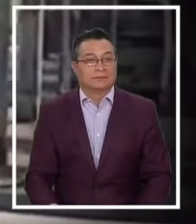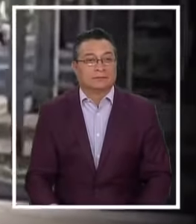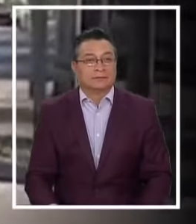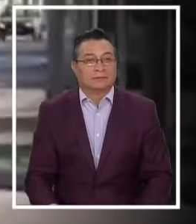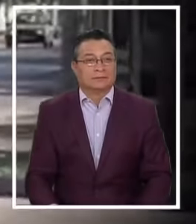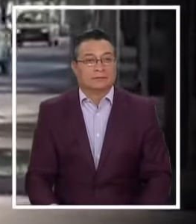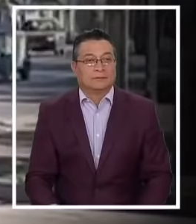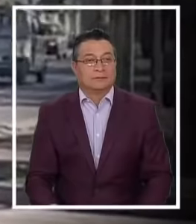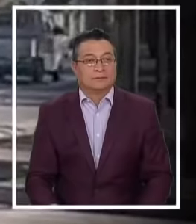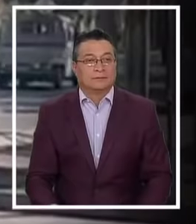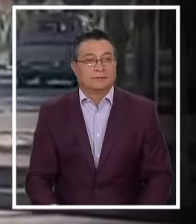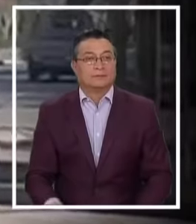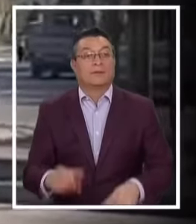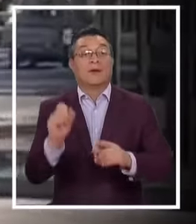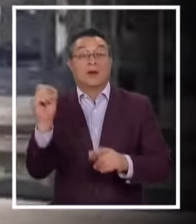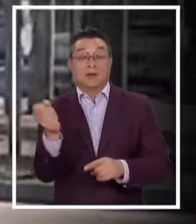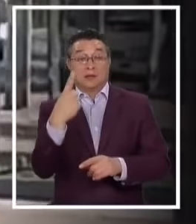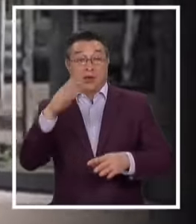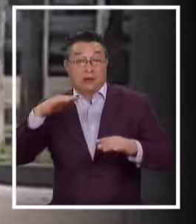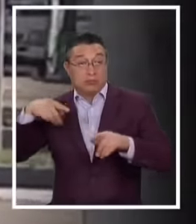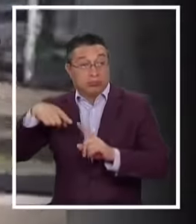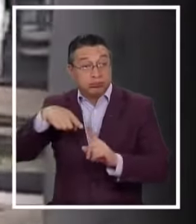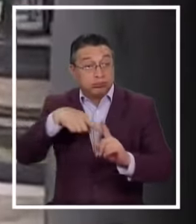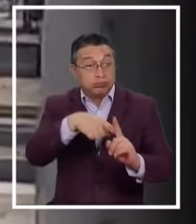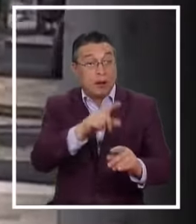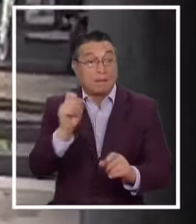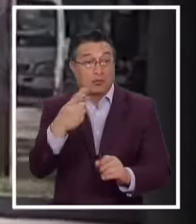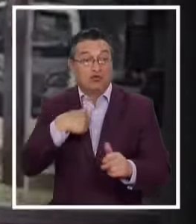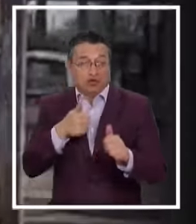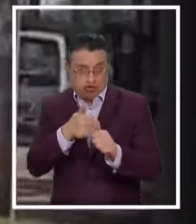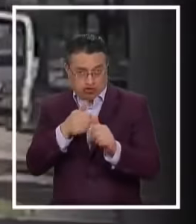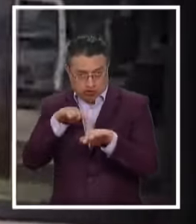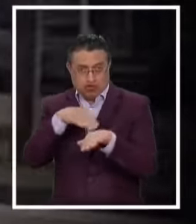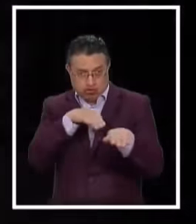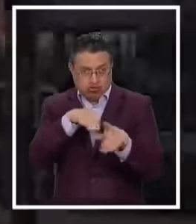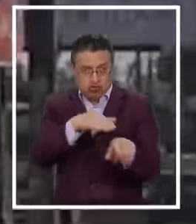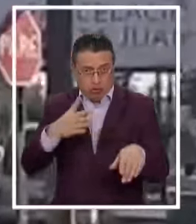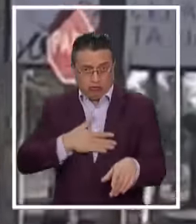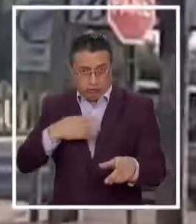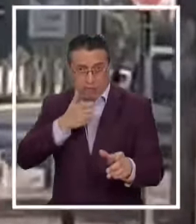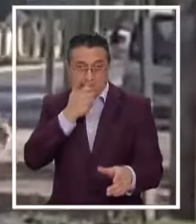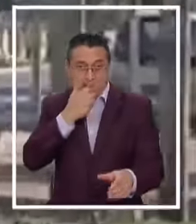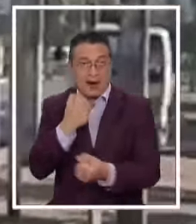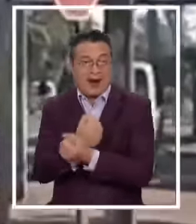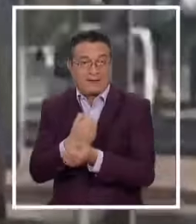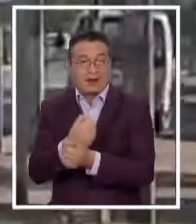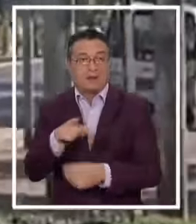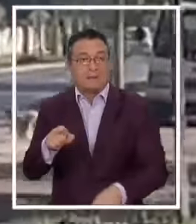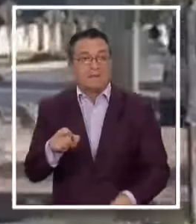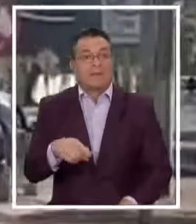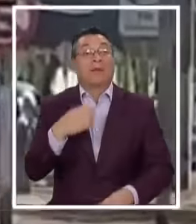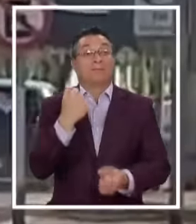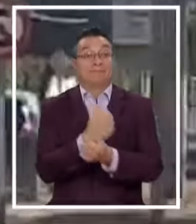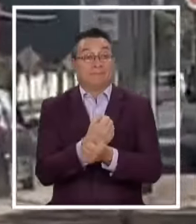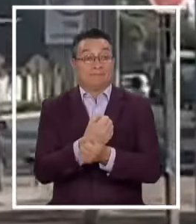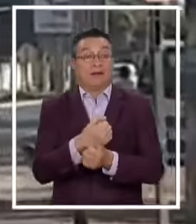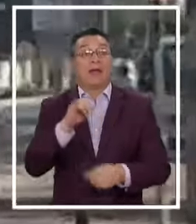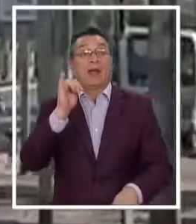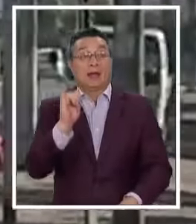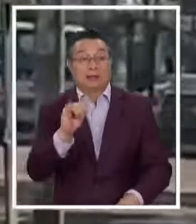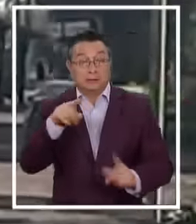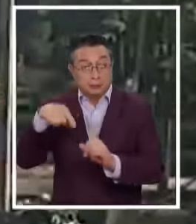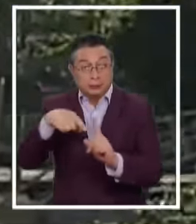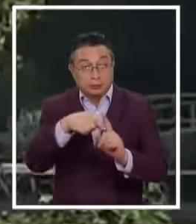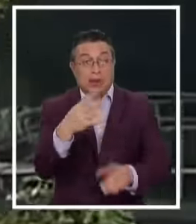seguimiento Muy cerca Nosotros vamos Atrás del dispositivo Así fue la comunicación Entre la policía Uniformada Que